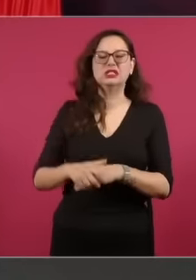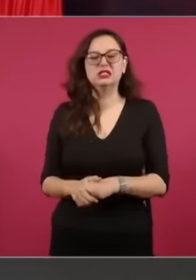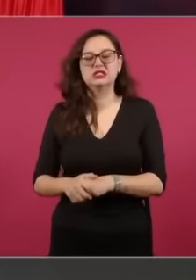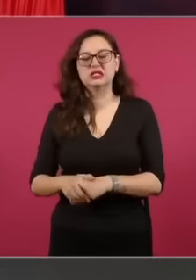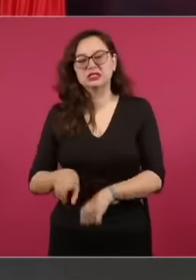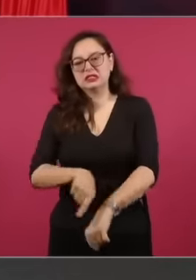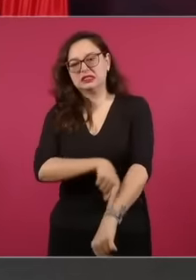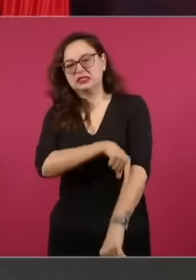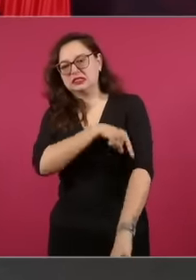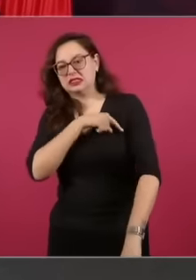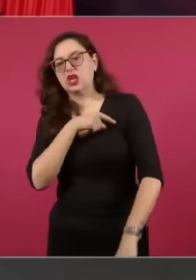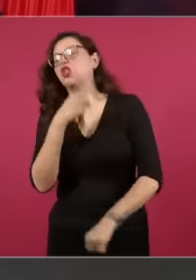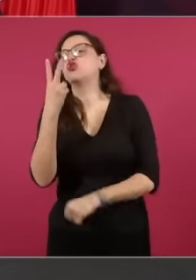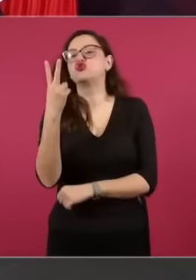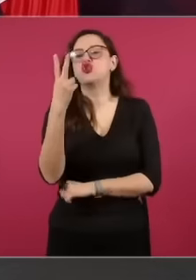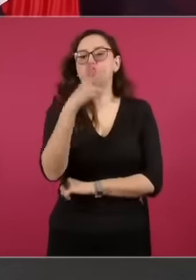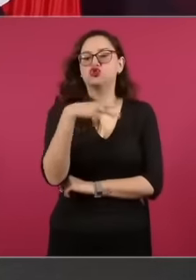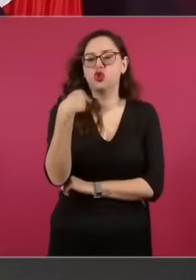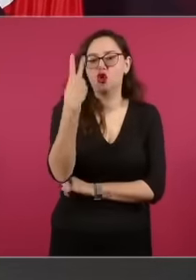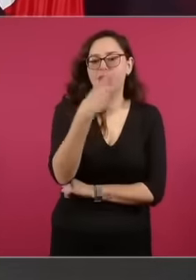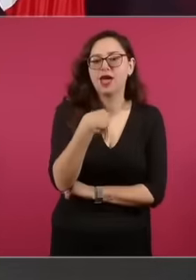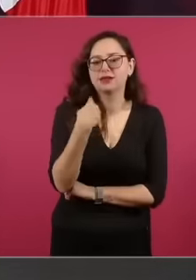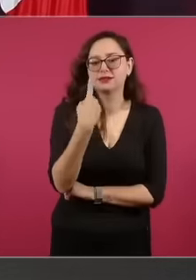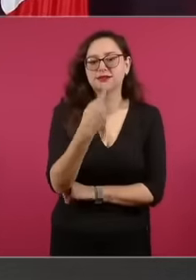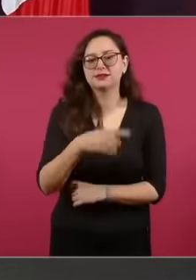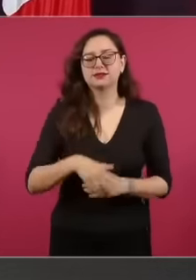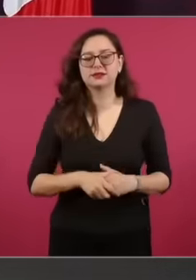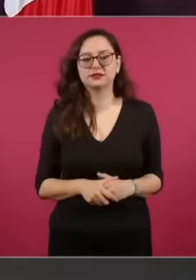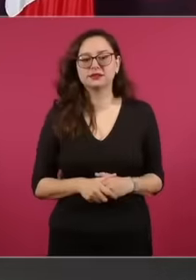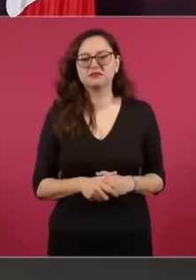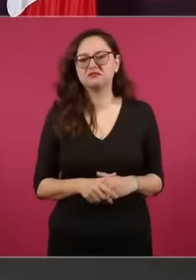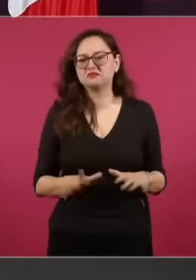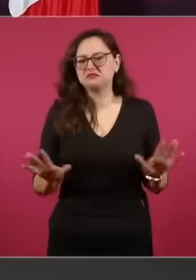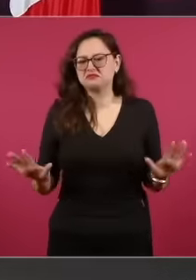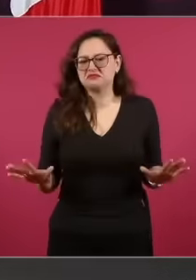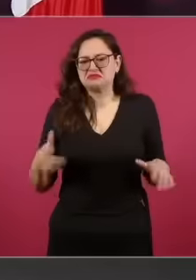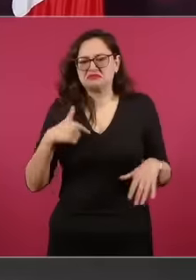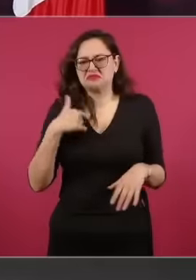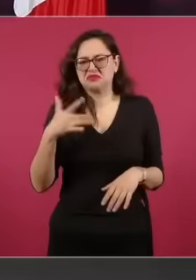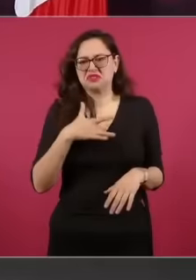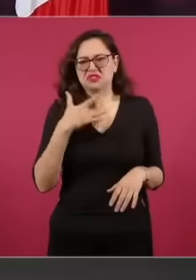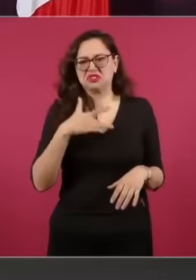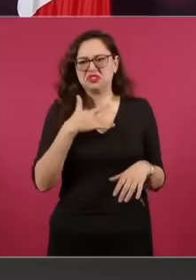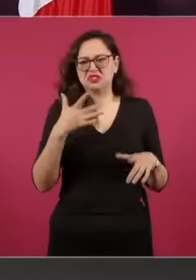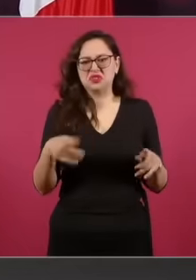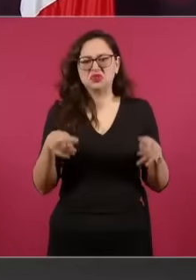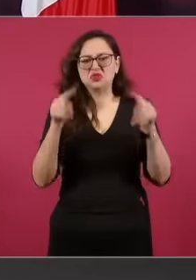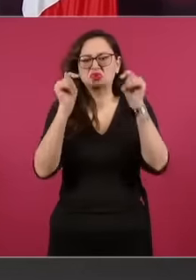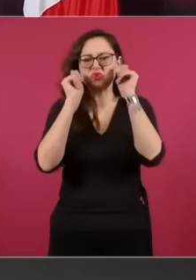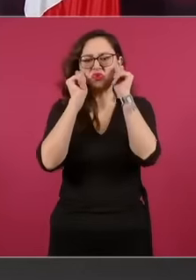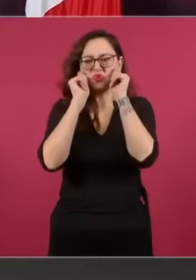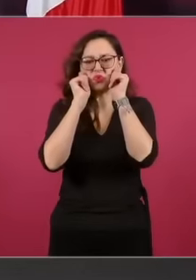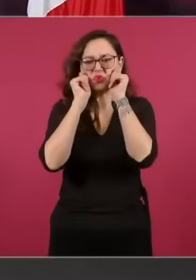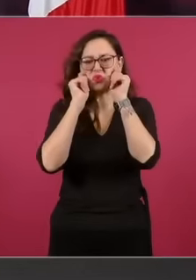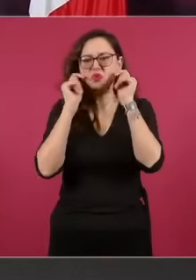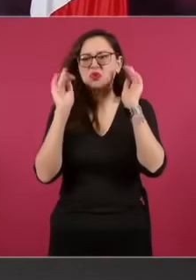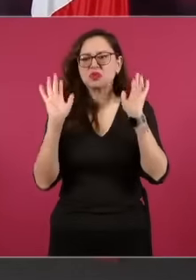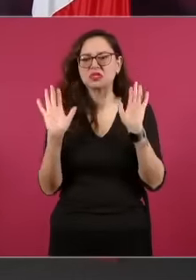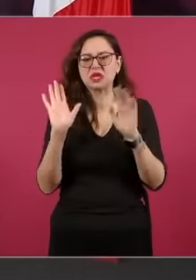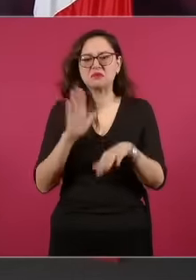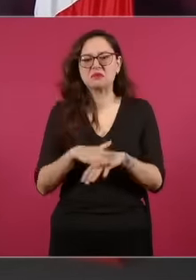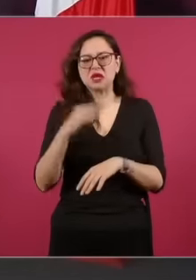informe de dos horas pues aunque nos lleve más tiempo pero vamos a este